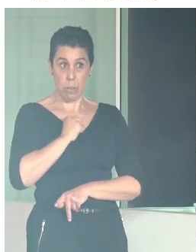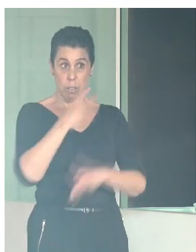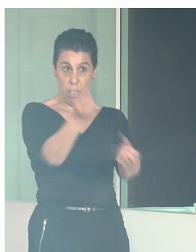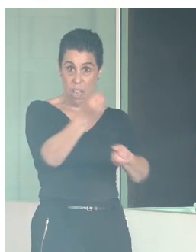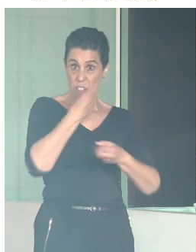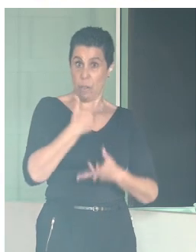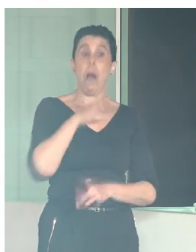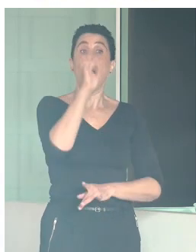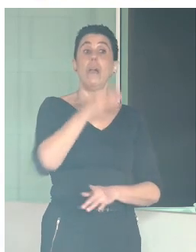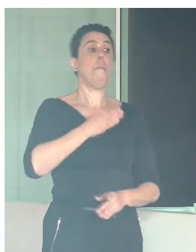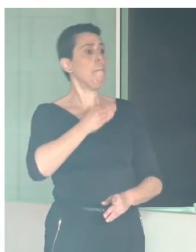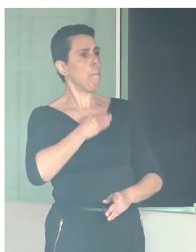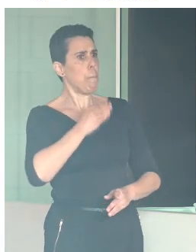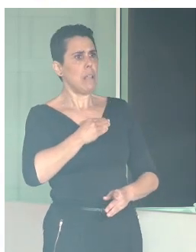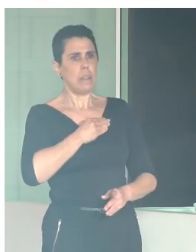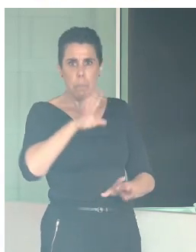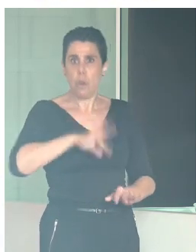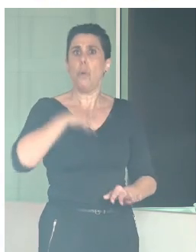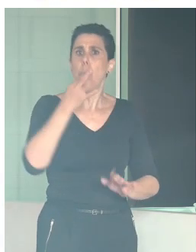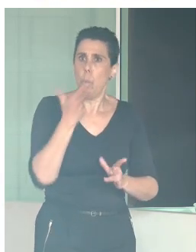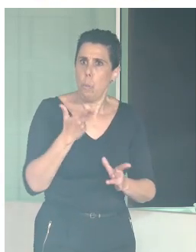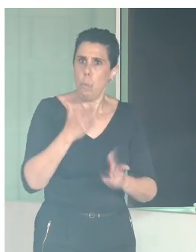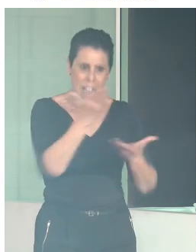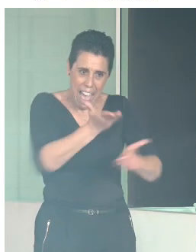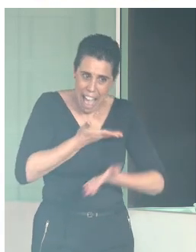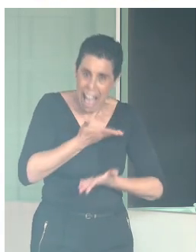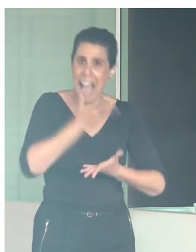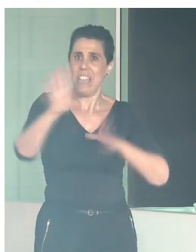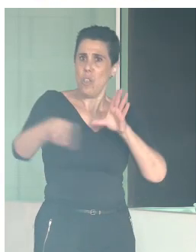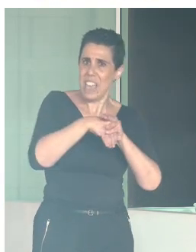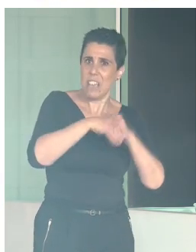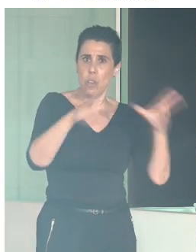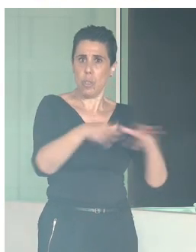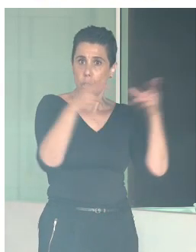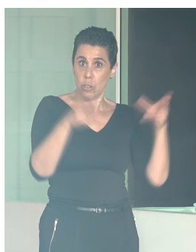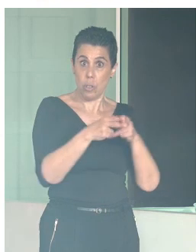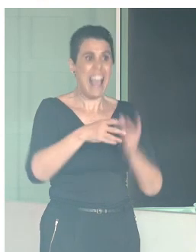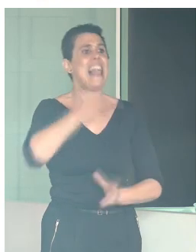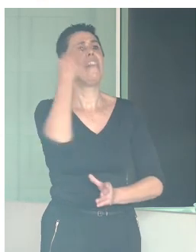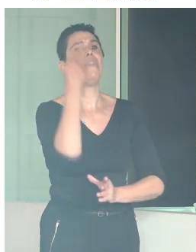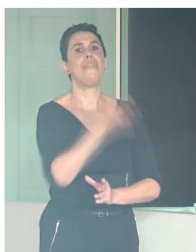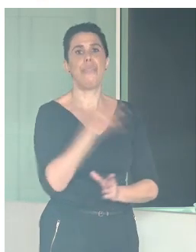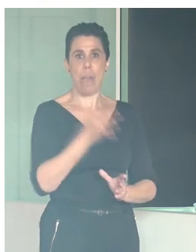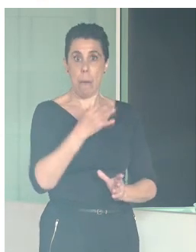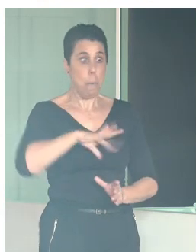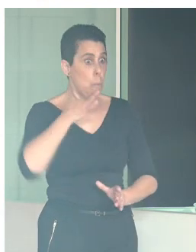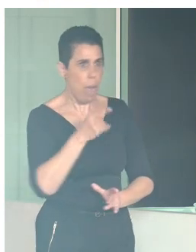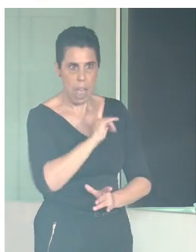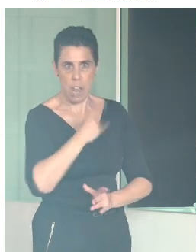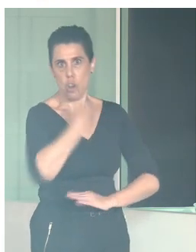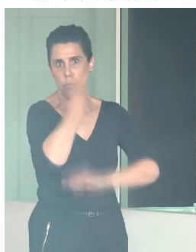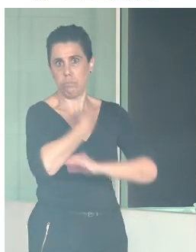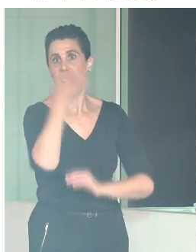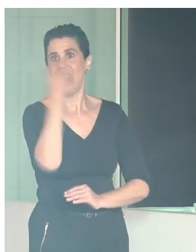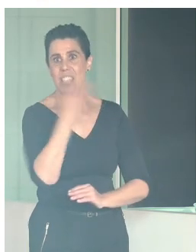el patrimonio puede ser un elemento de integración y de inclusión social. No puede, que debe ser. Es una obligación por parte de